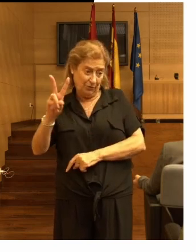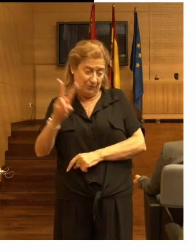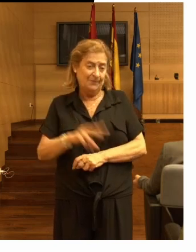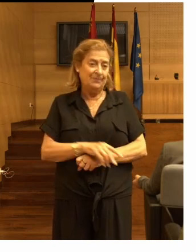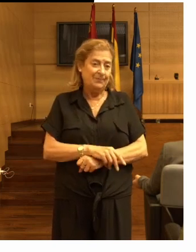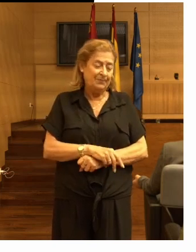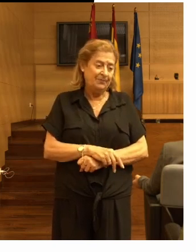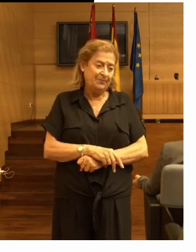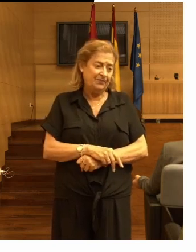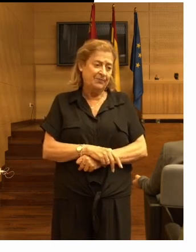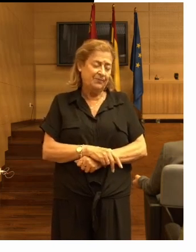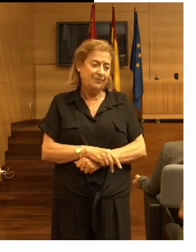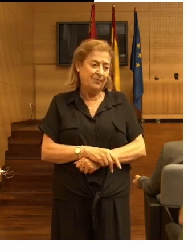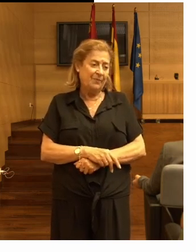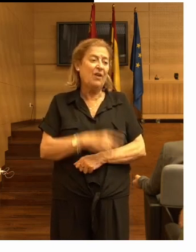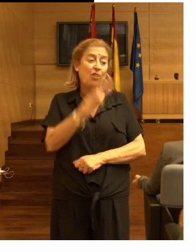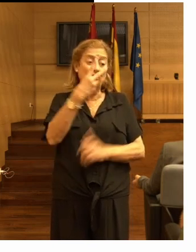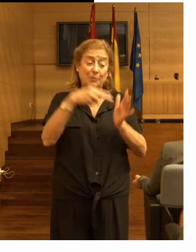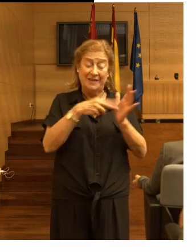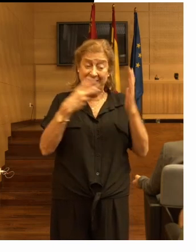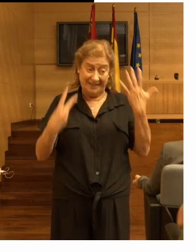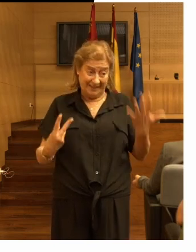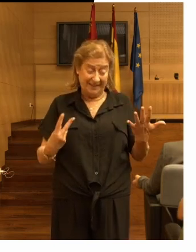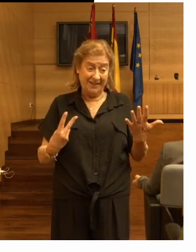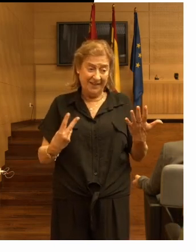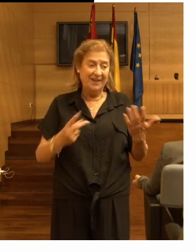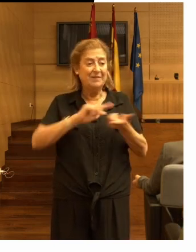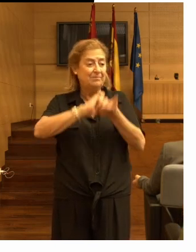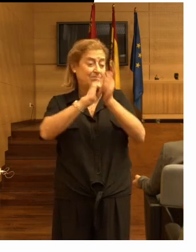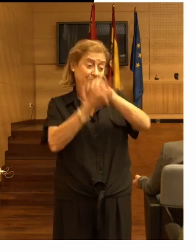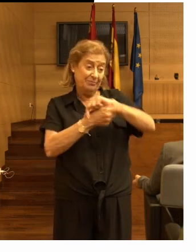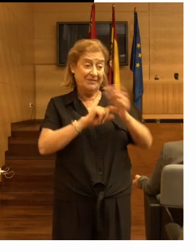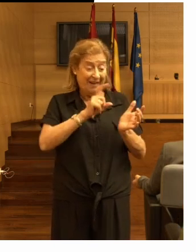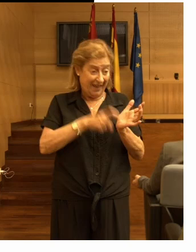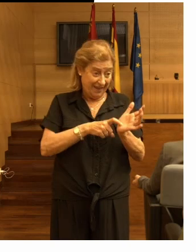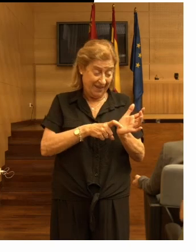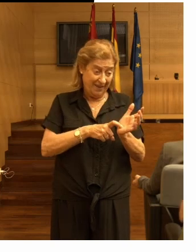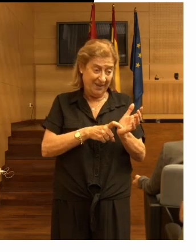2007 cambió la legislación